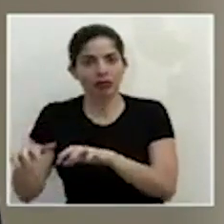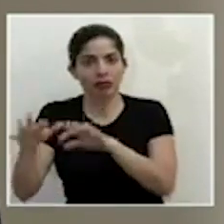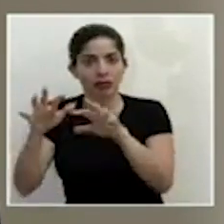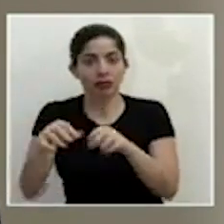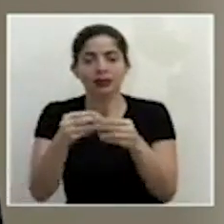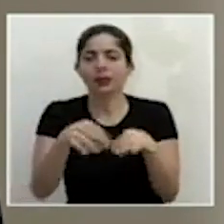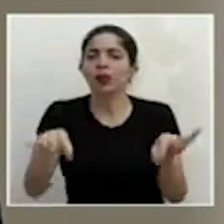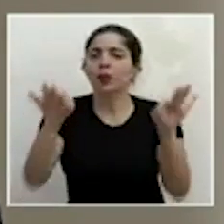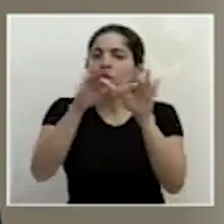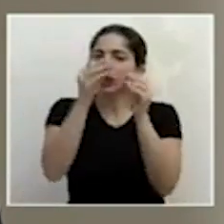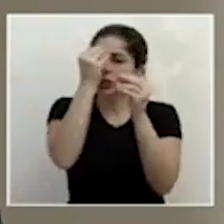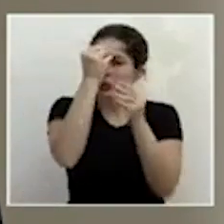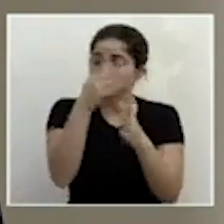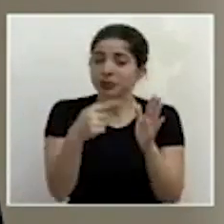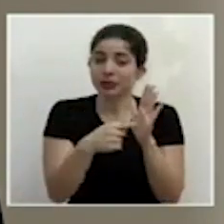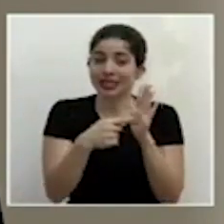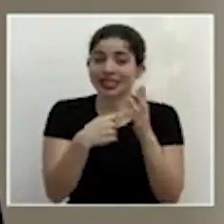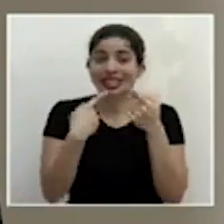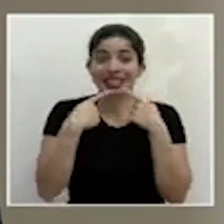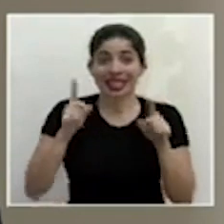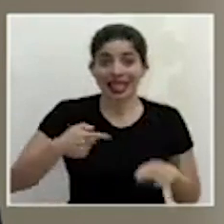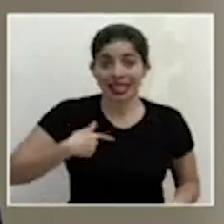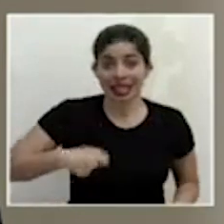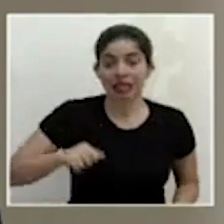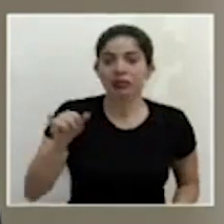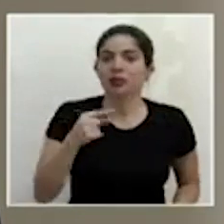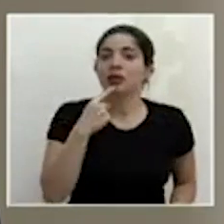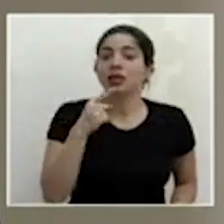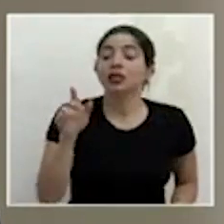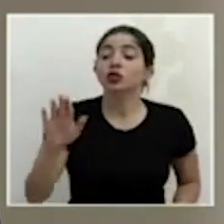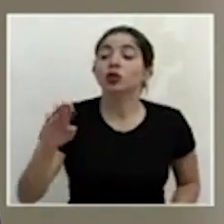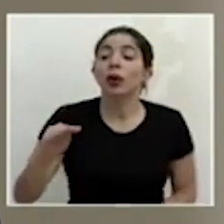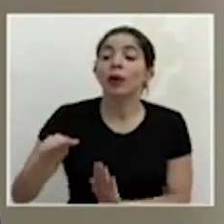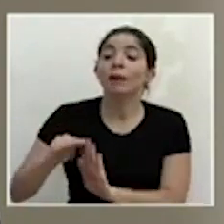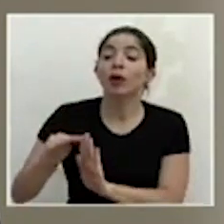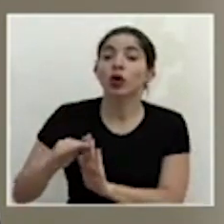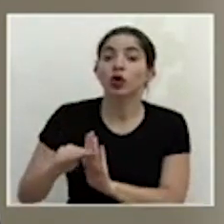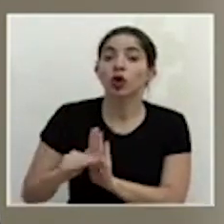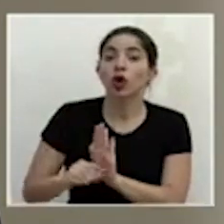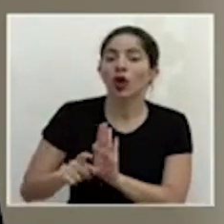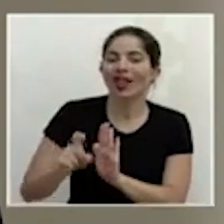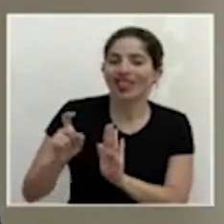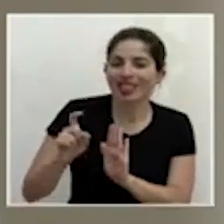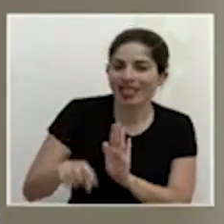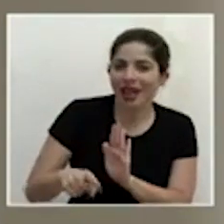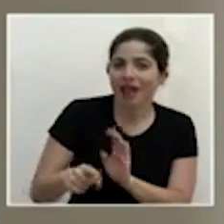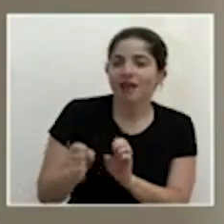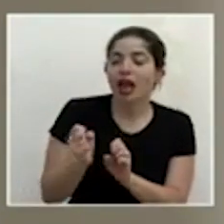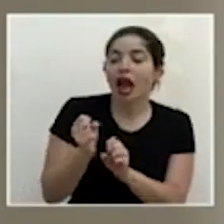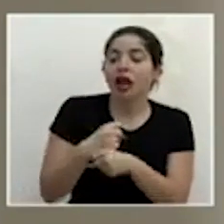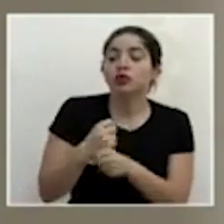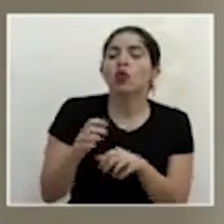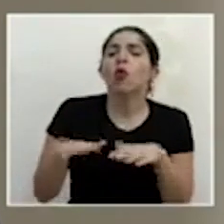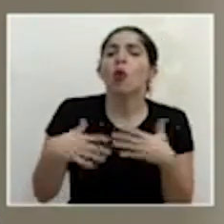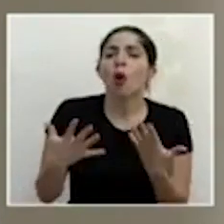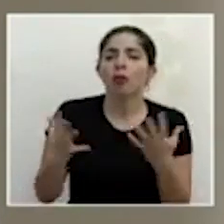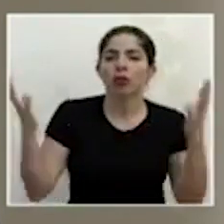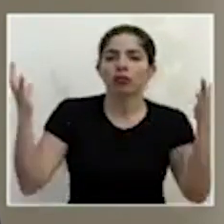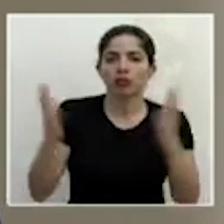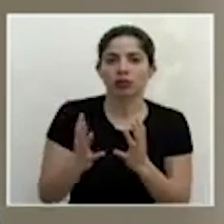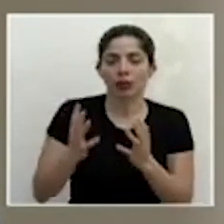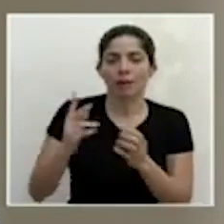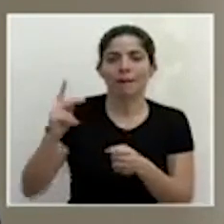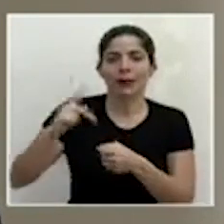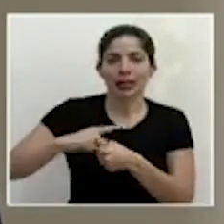señalar que esa directriz además establece que los protocolos sectoriales deben hacerse de manera participativa con